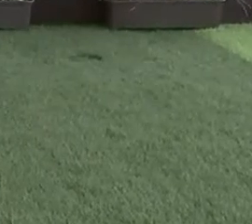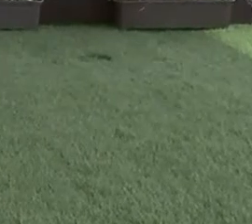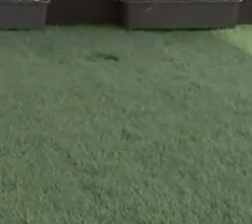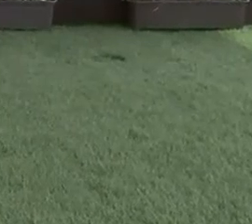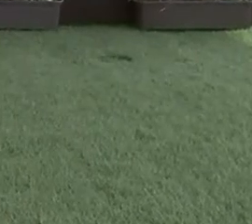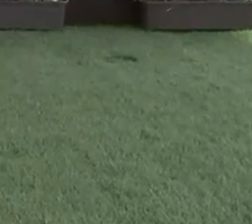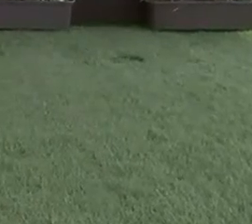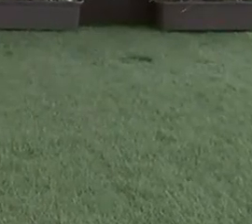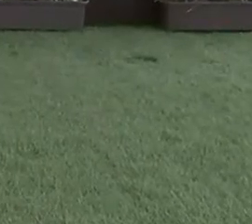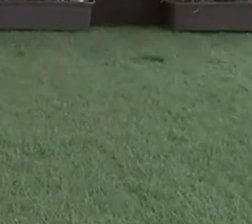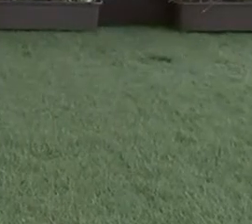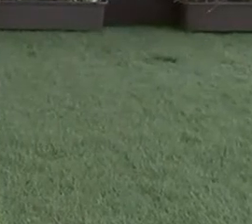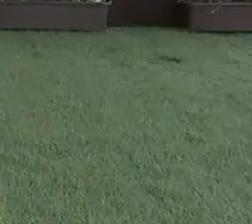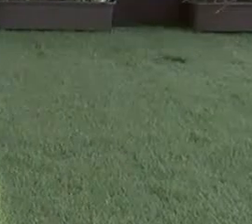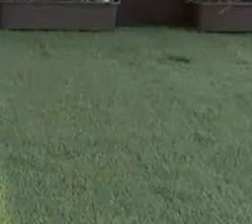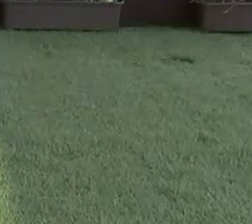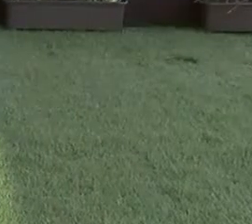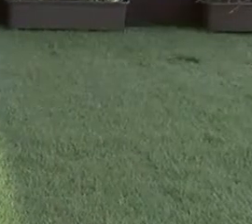Trabajadores del Estado.